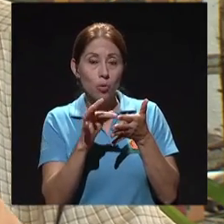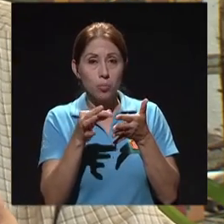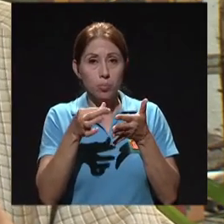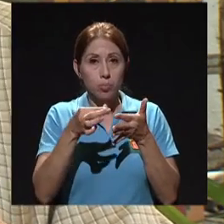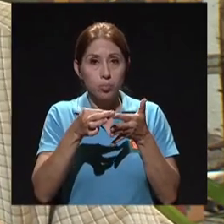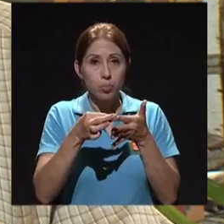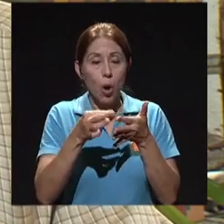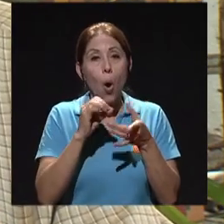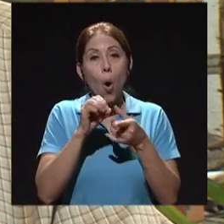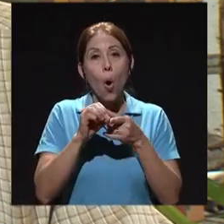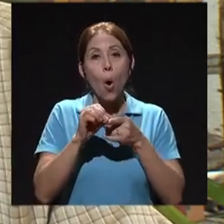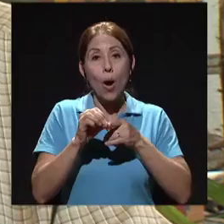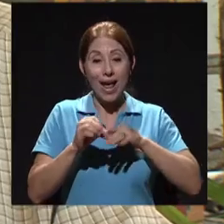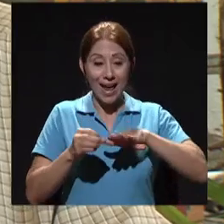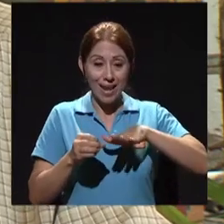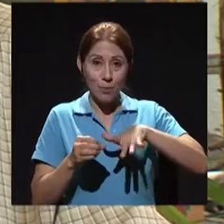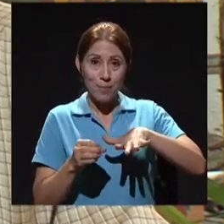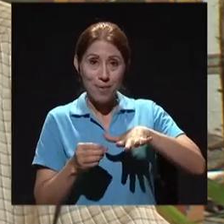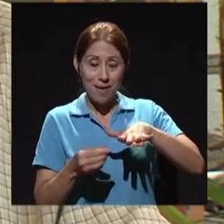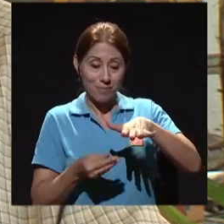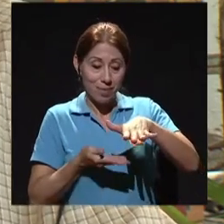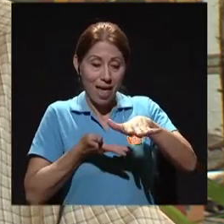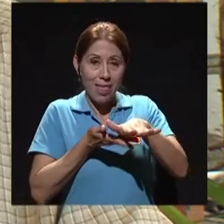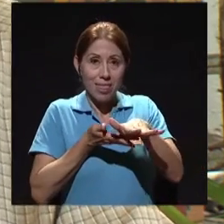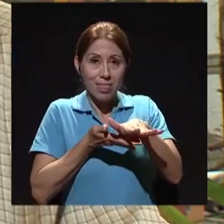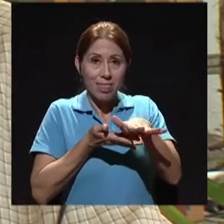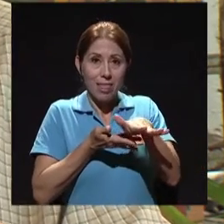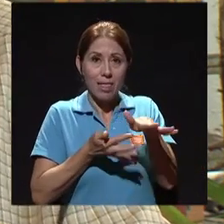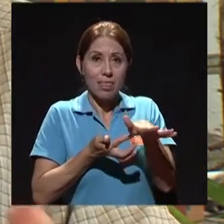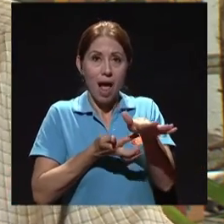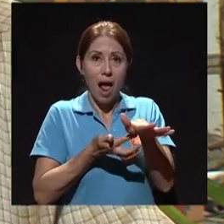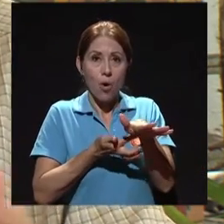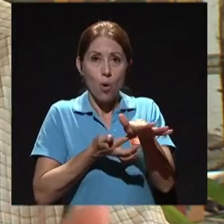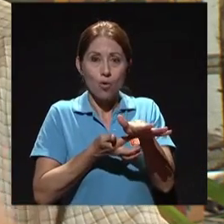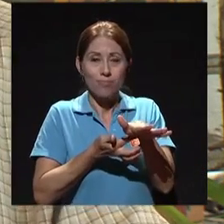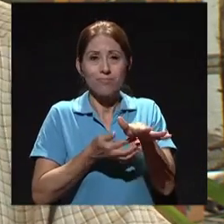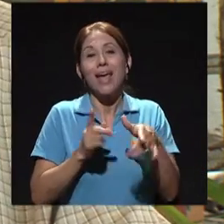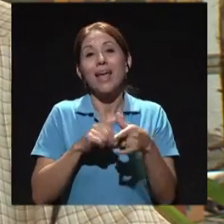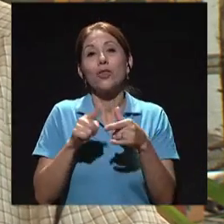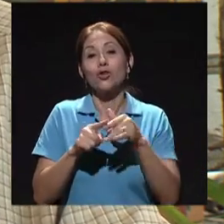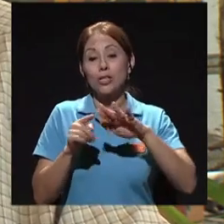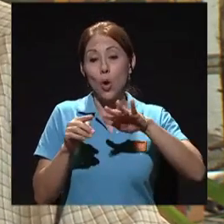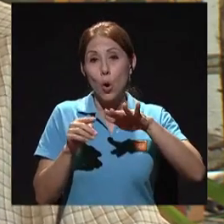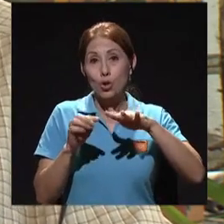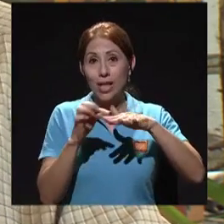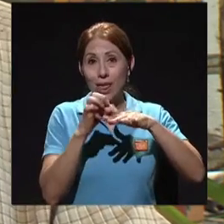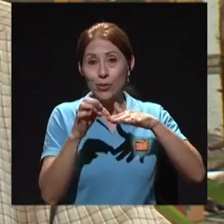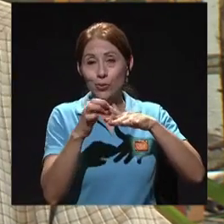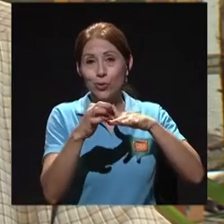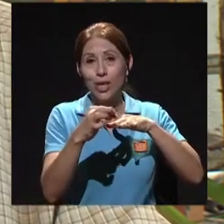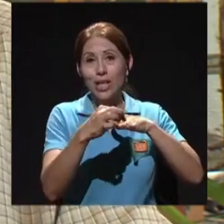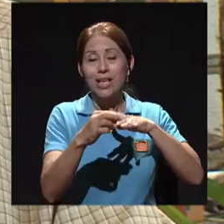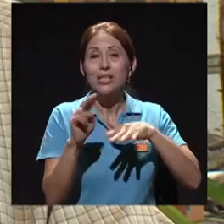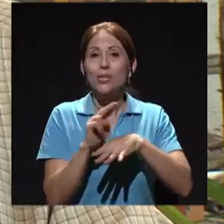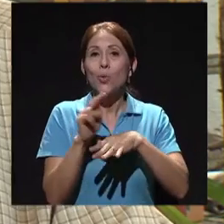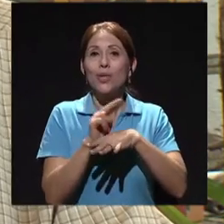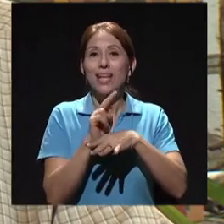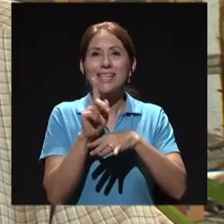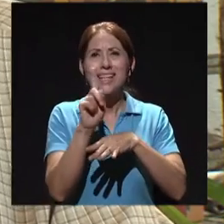¿verdad? Entonces, con los dedos se utiliza ya no la jeringa o la aguja que uno está acostumbrado a ver, sino que se utiliza